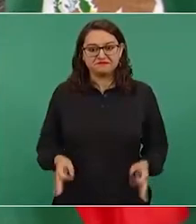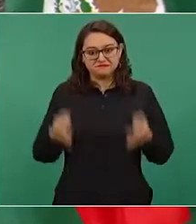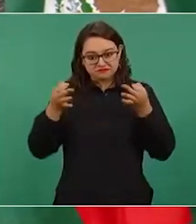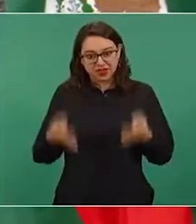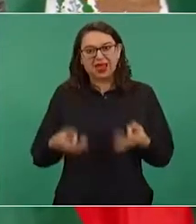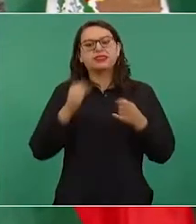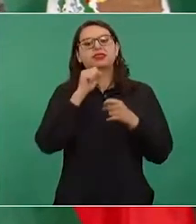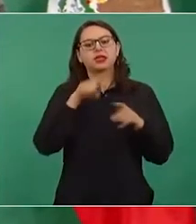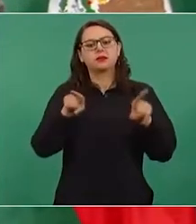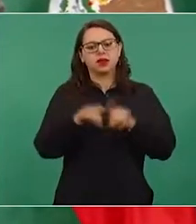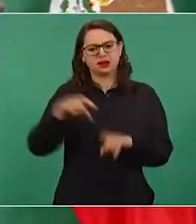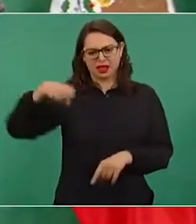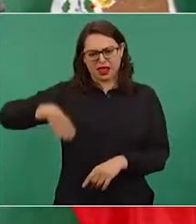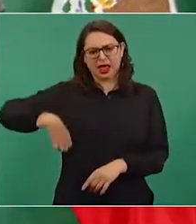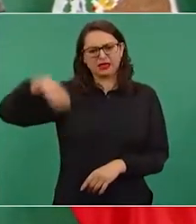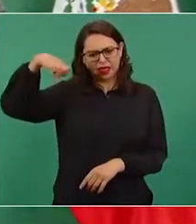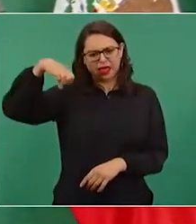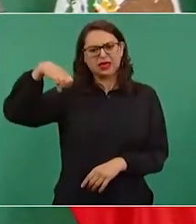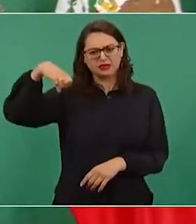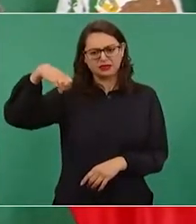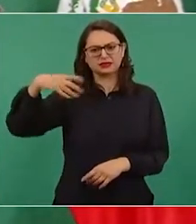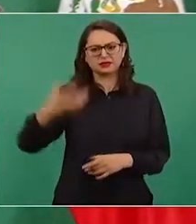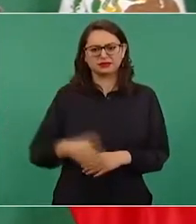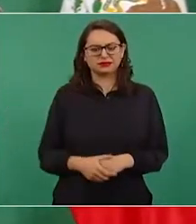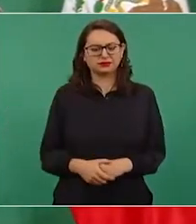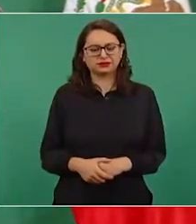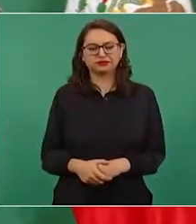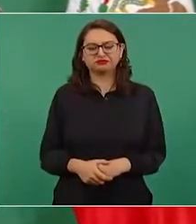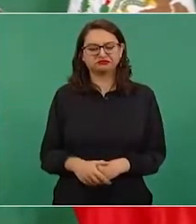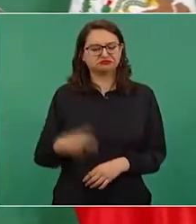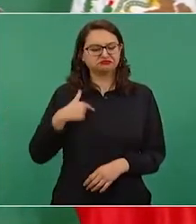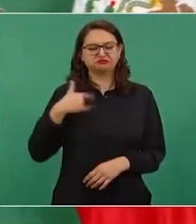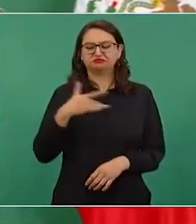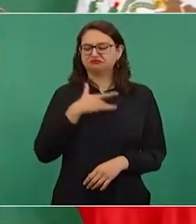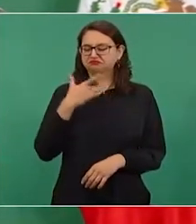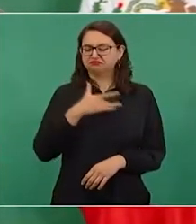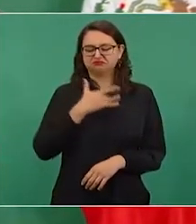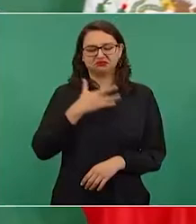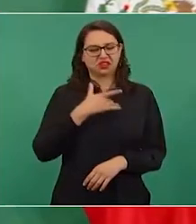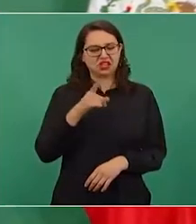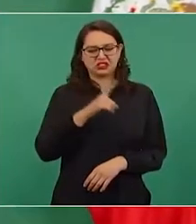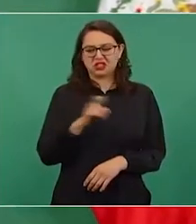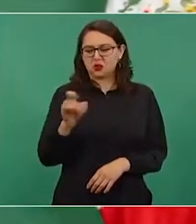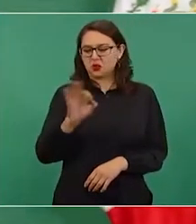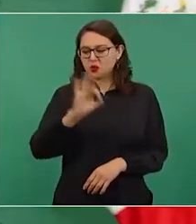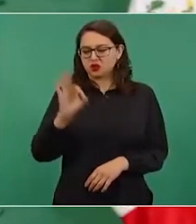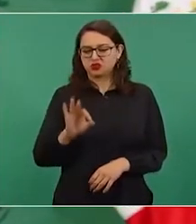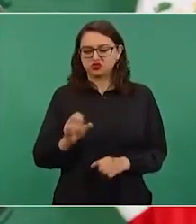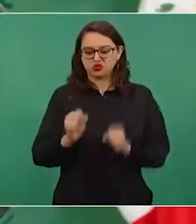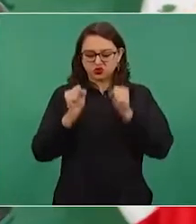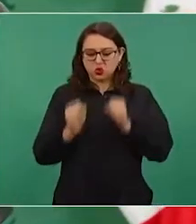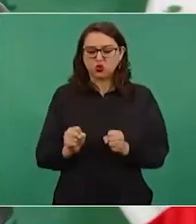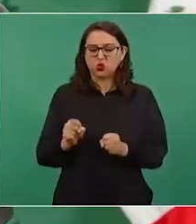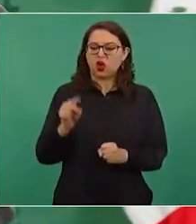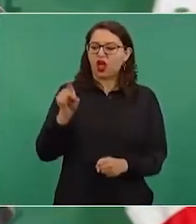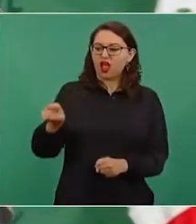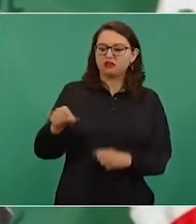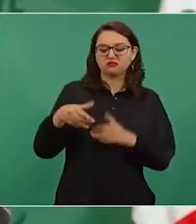y yo estoy seguro que va a querer terminar